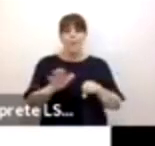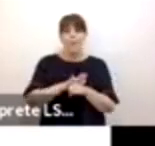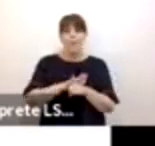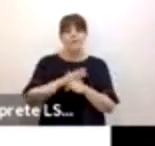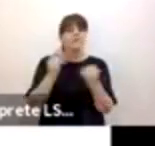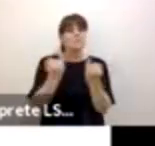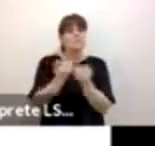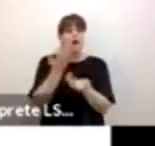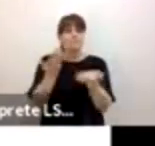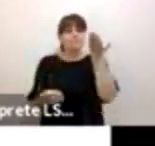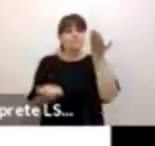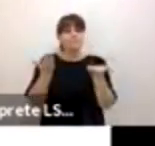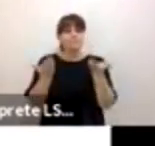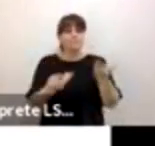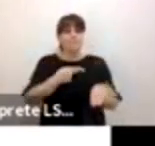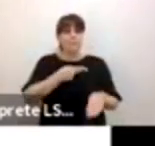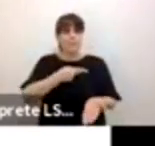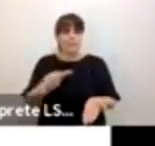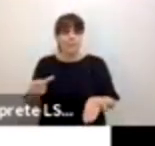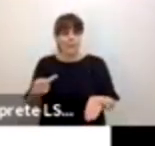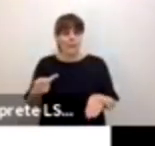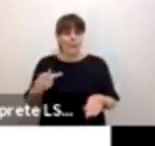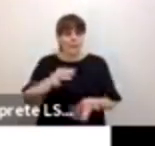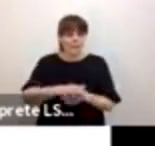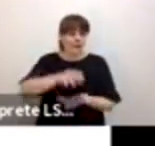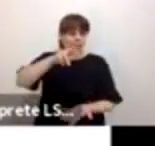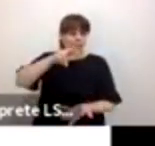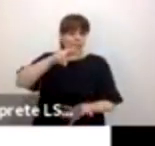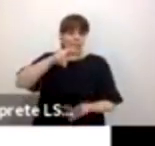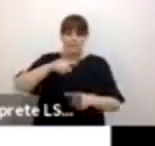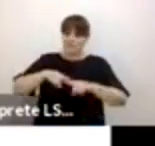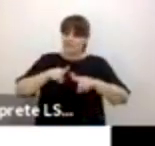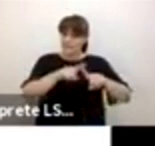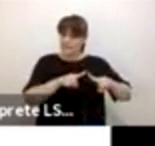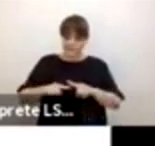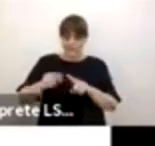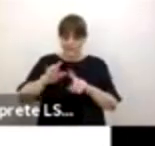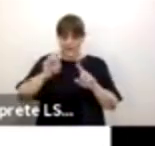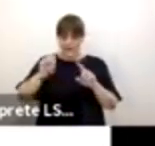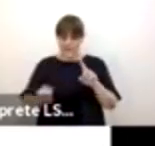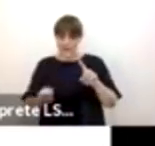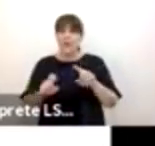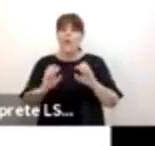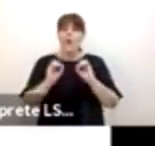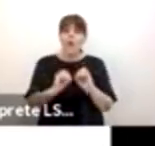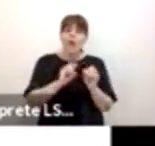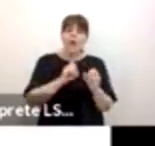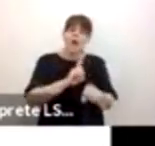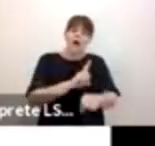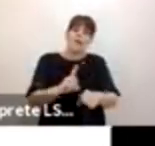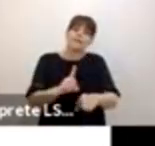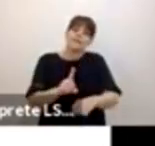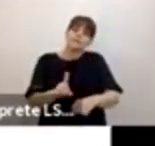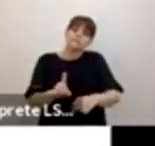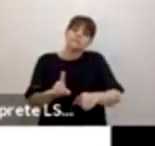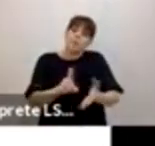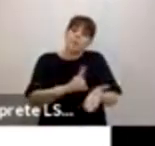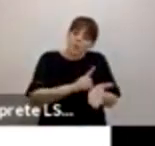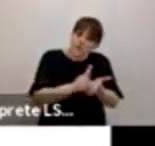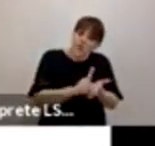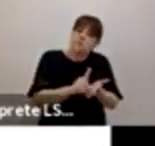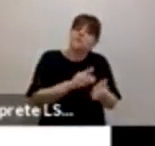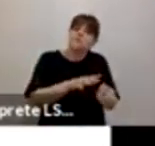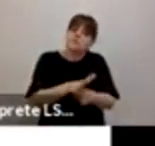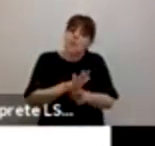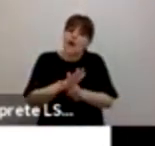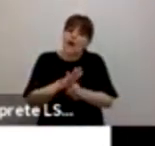mayores y también el acceso al ejercicio de derechos es desigual. Entonces, teniendo eso